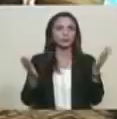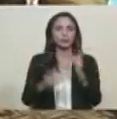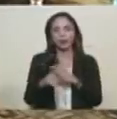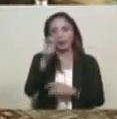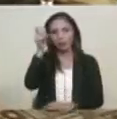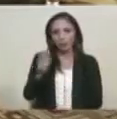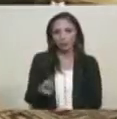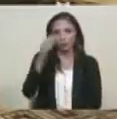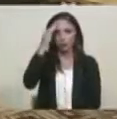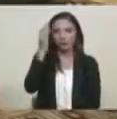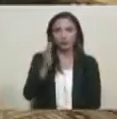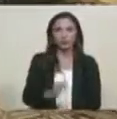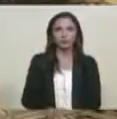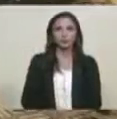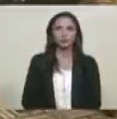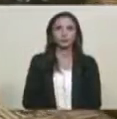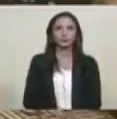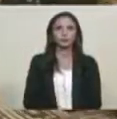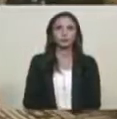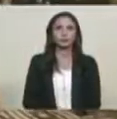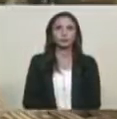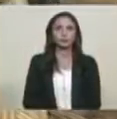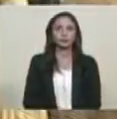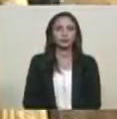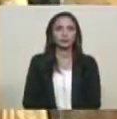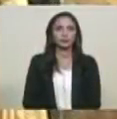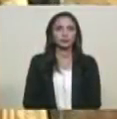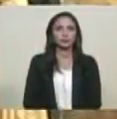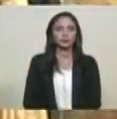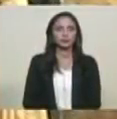gente lo sabe. La gente lo sabe.